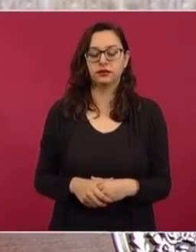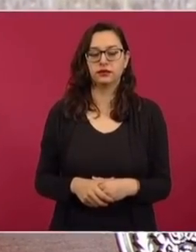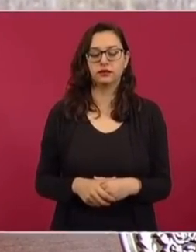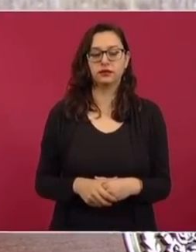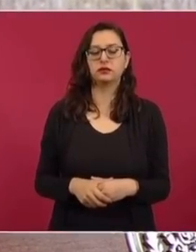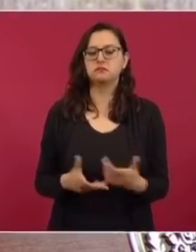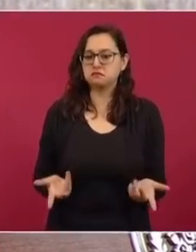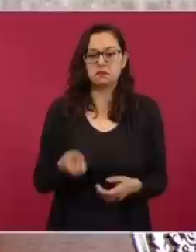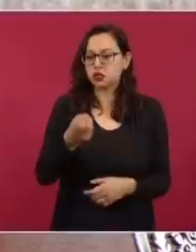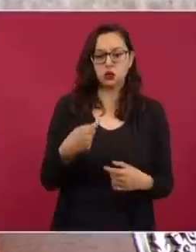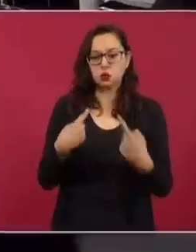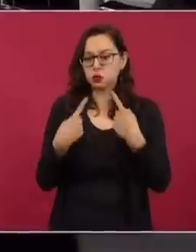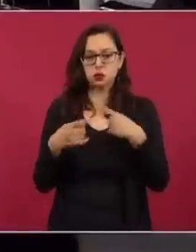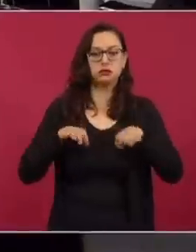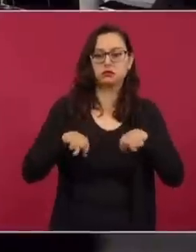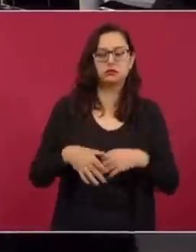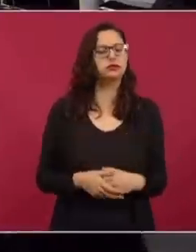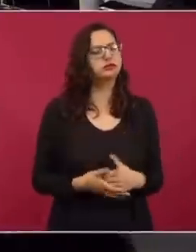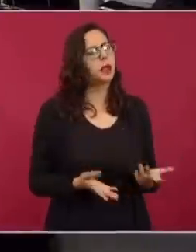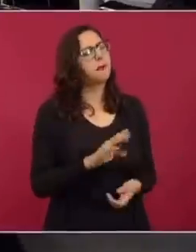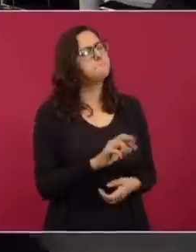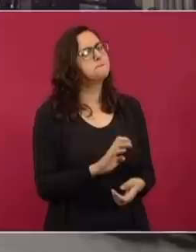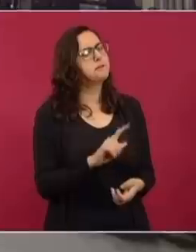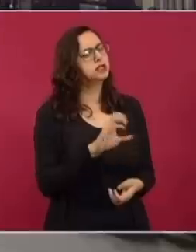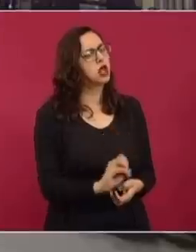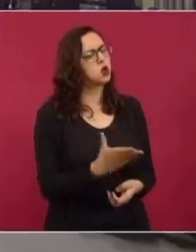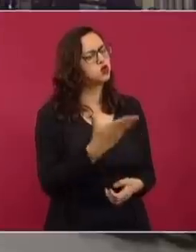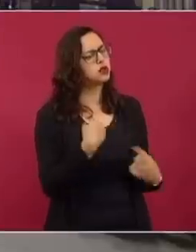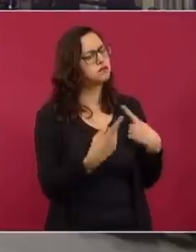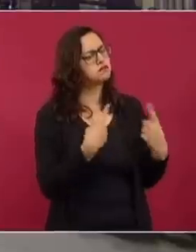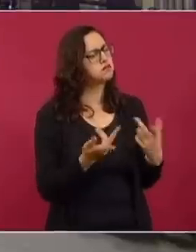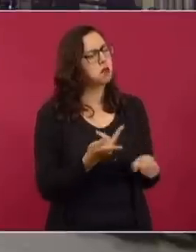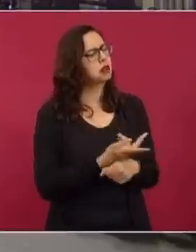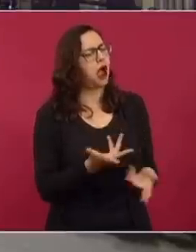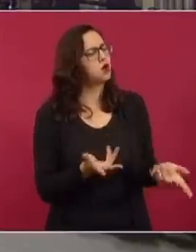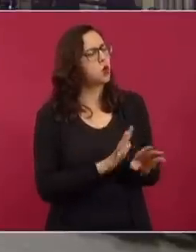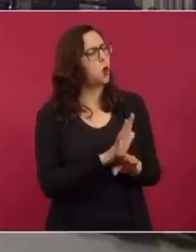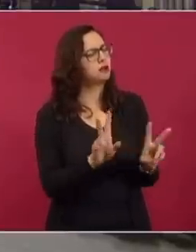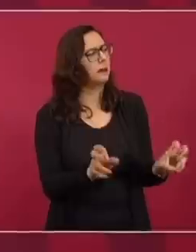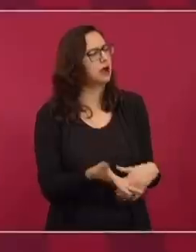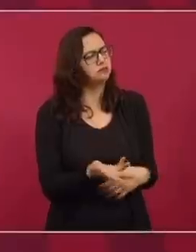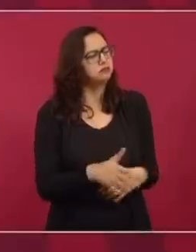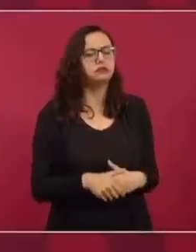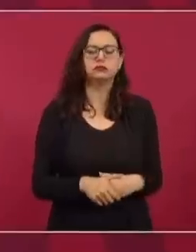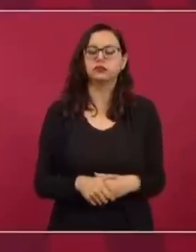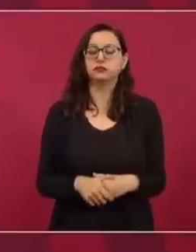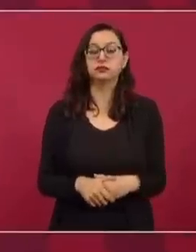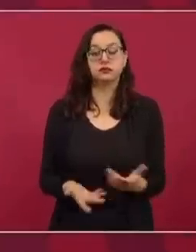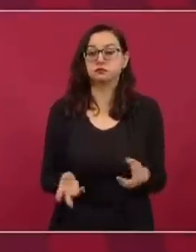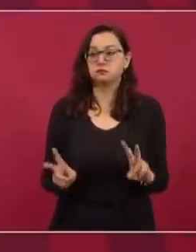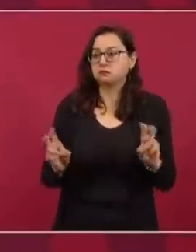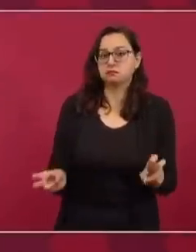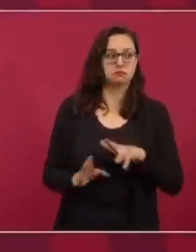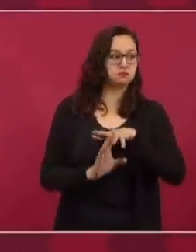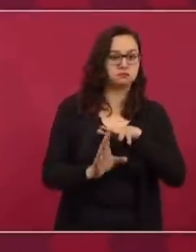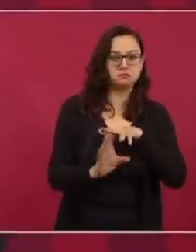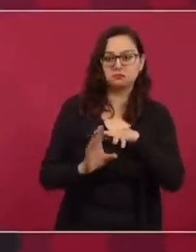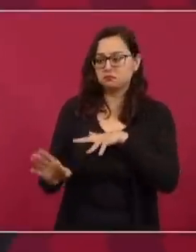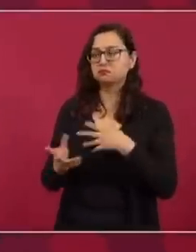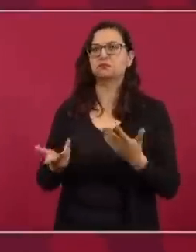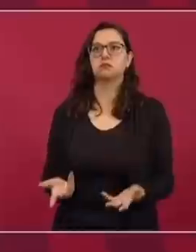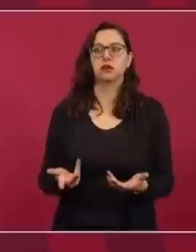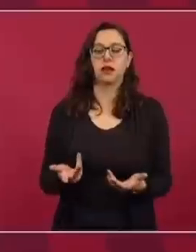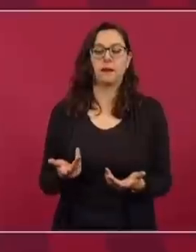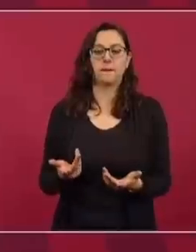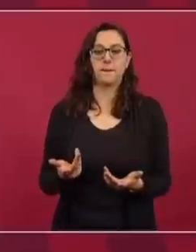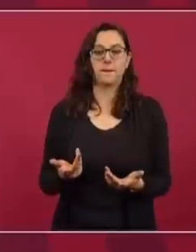Y pues estamos trabajando. ¿De qué dialogaron, Marcelo Ebrard, y usted también con el embajador? ¿De qué dialogaron? Pues de temas que tienen que ver con la migración, que tienen que